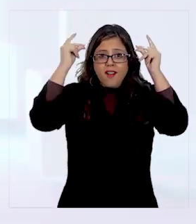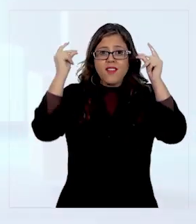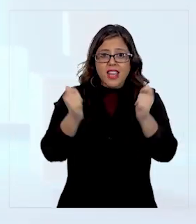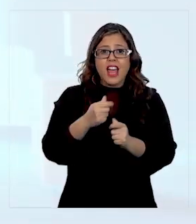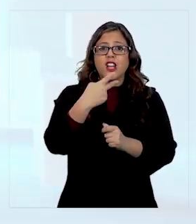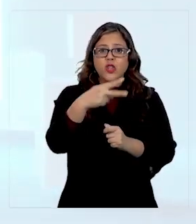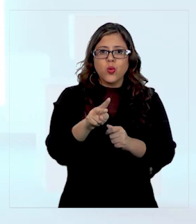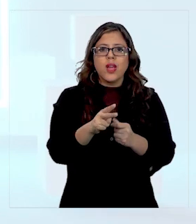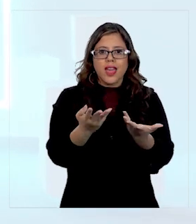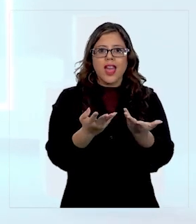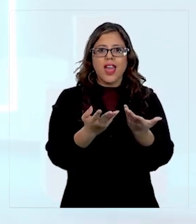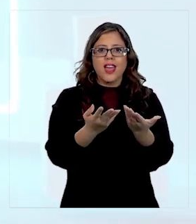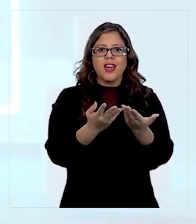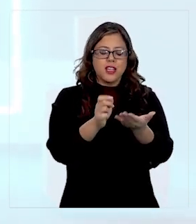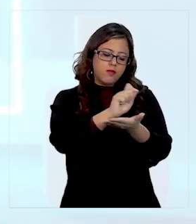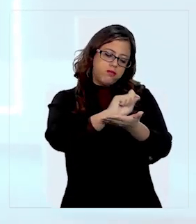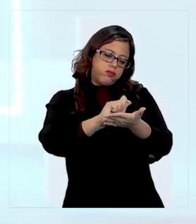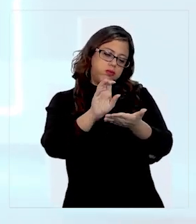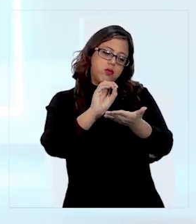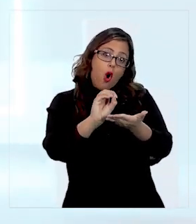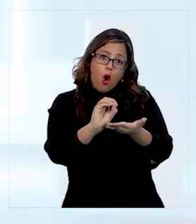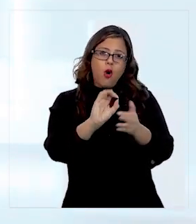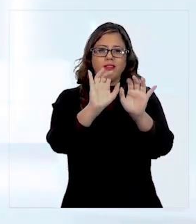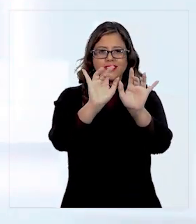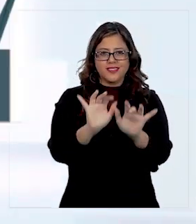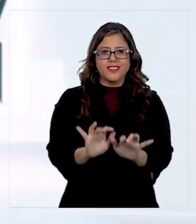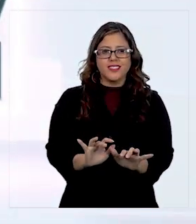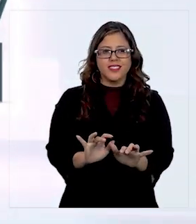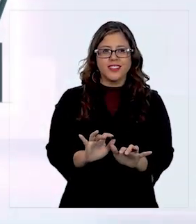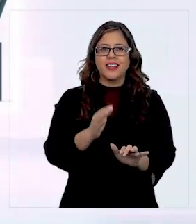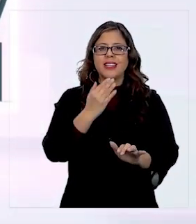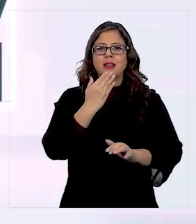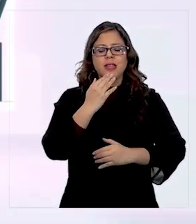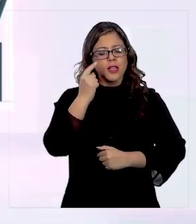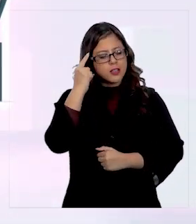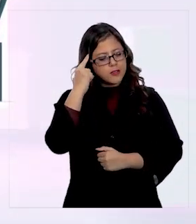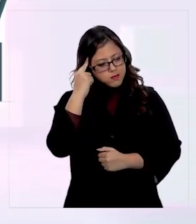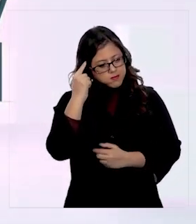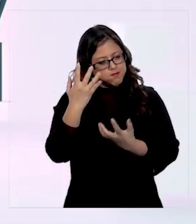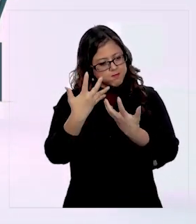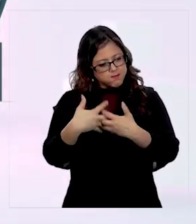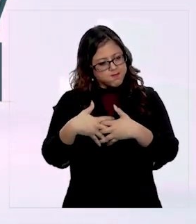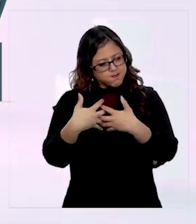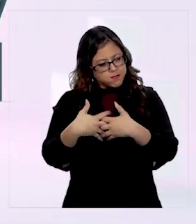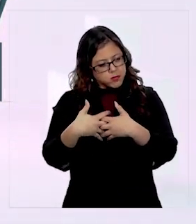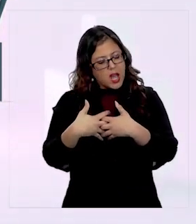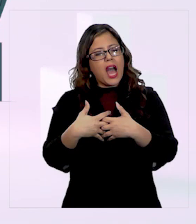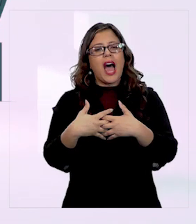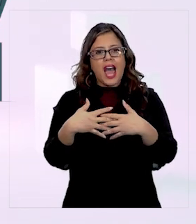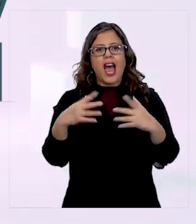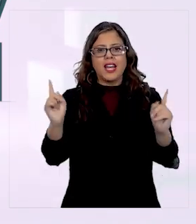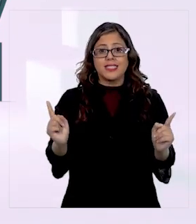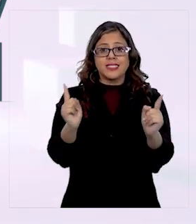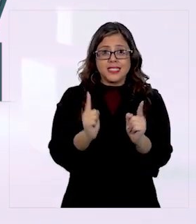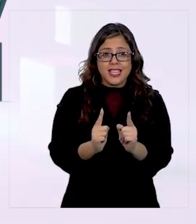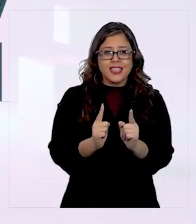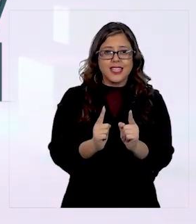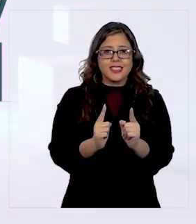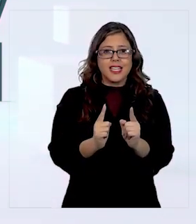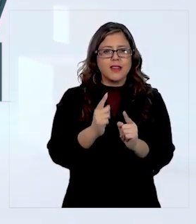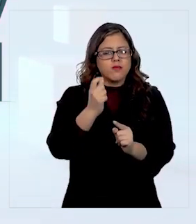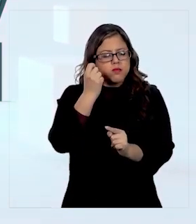capacidades de redacción, análisis crítico, síntesis, interpretación,